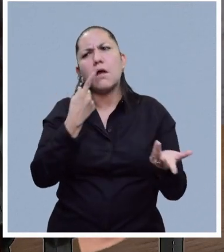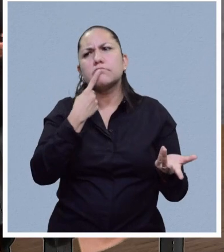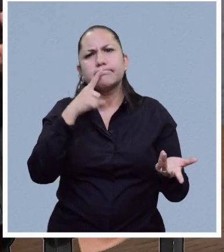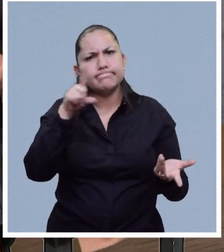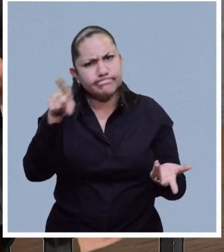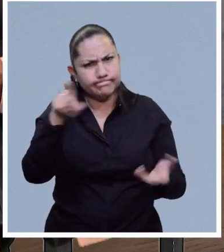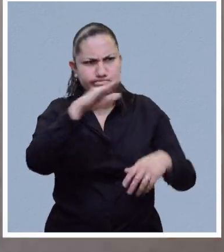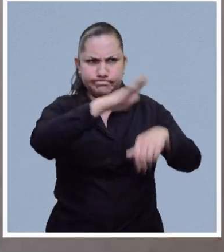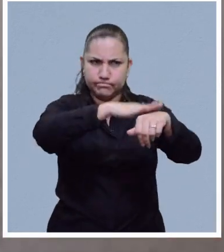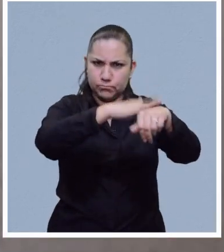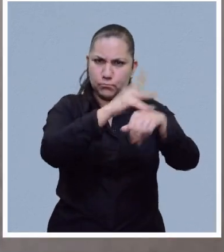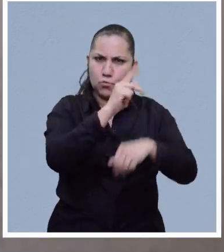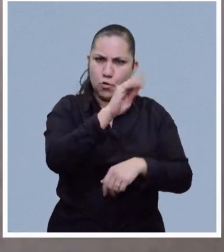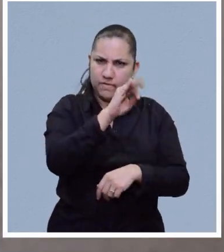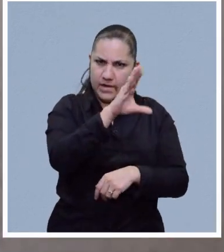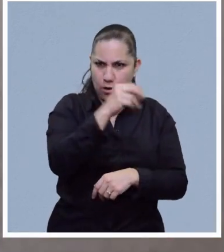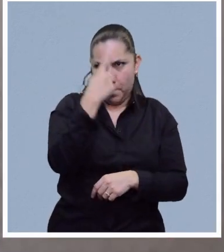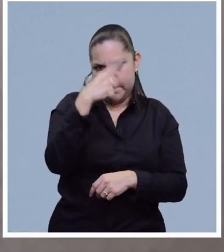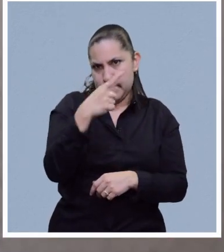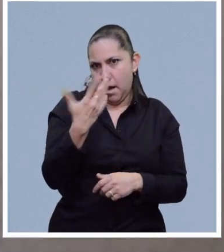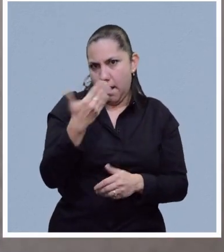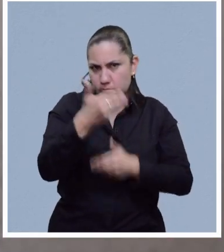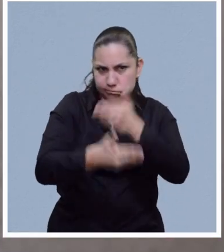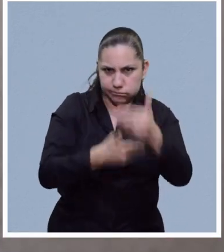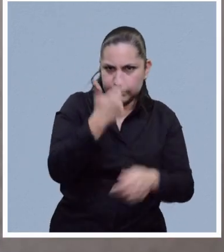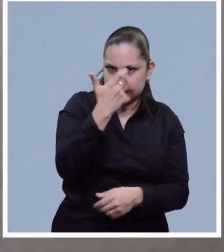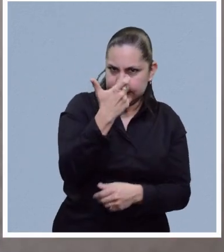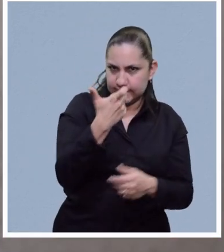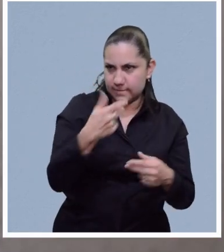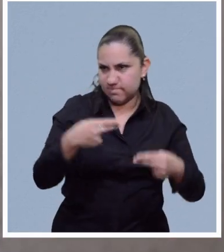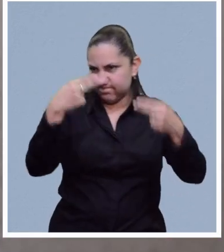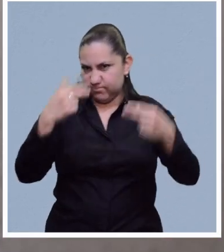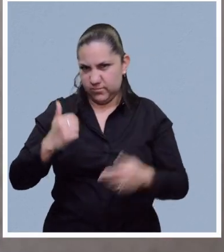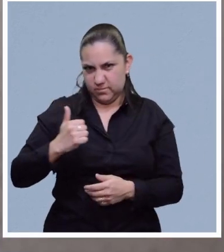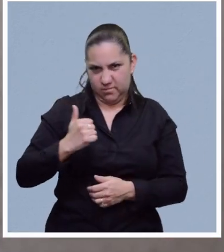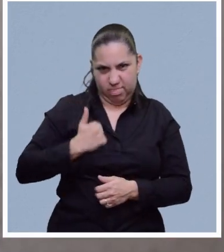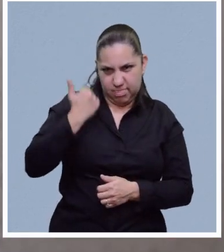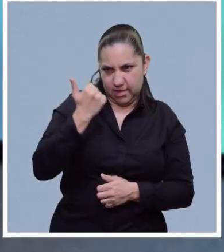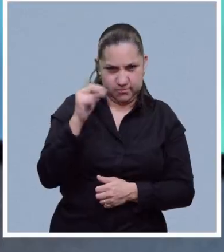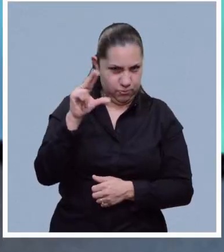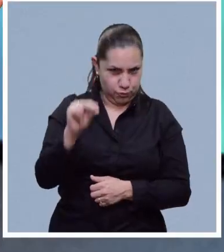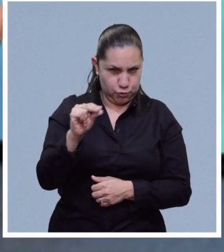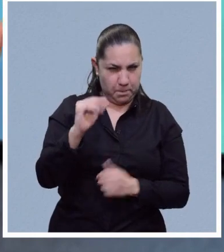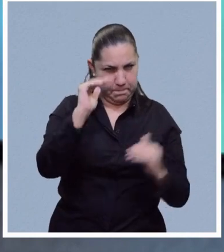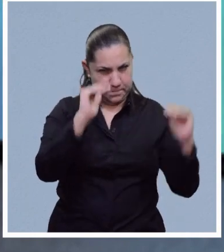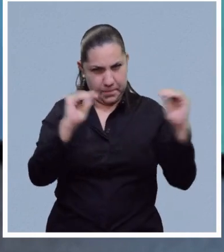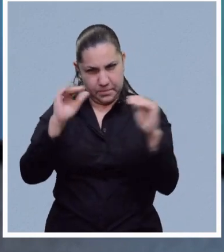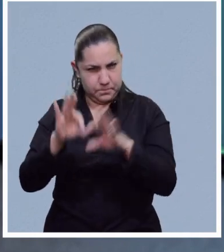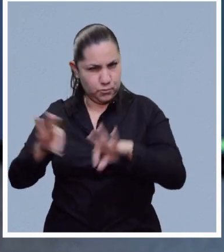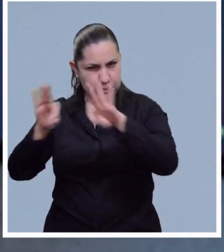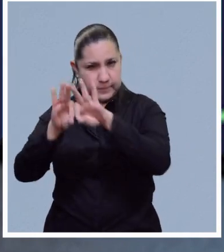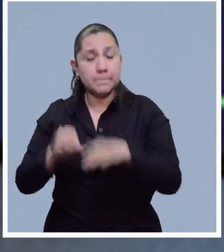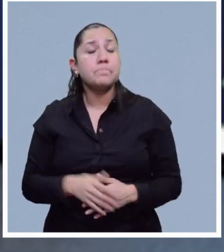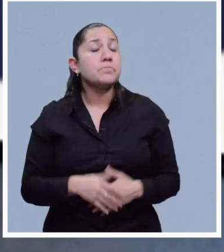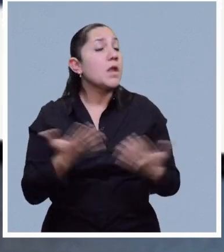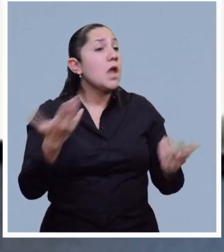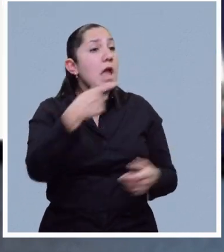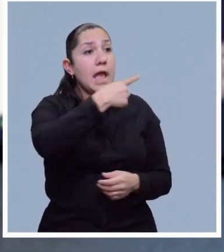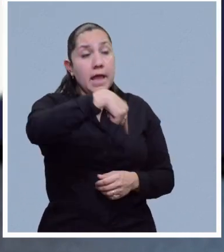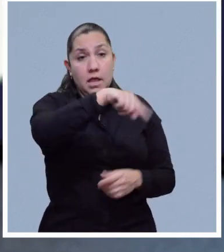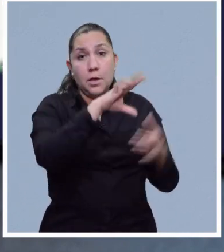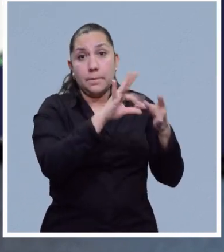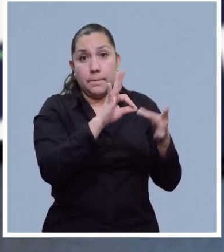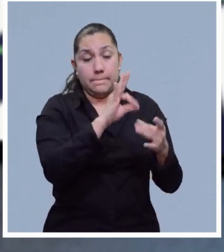pretendan encarecer el precio de este alimento. Así que hay que estar muy atentos. Sí, sí, es muy importante, Viri. También la Profeco dice que si el